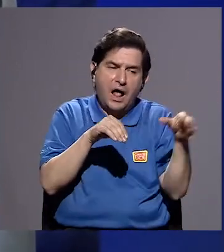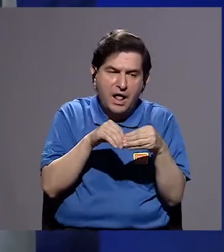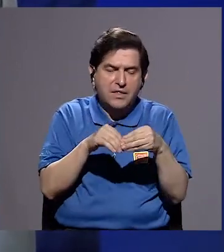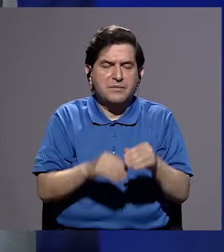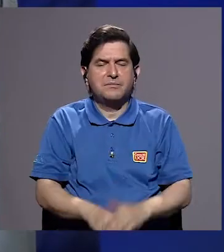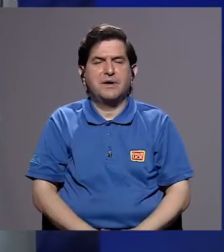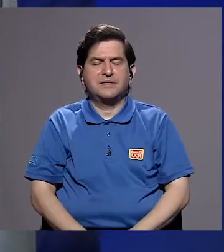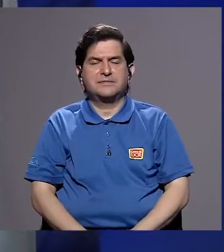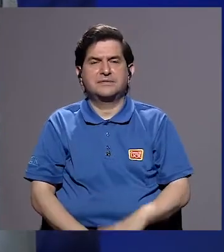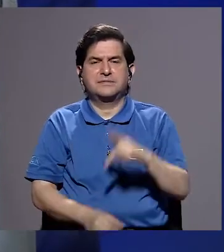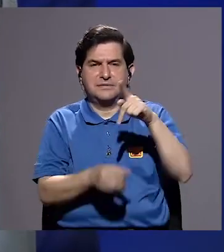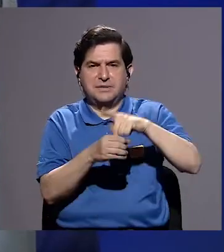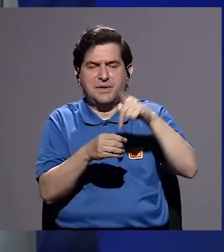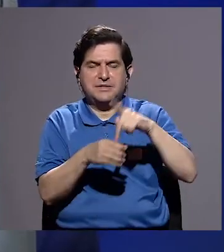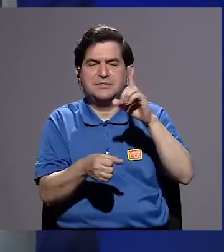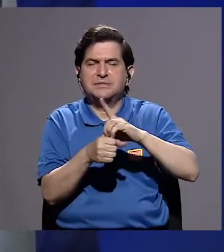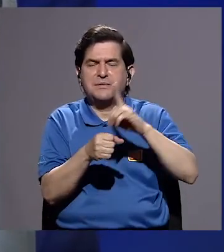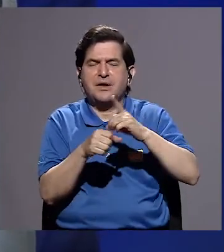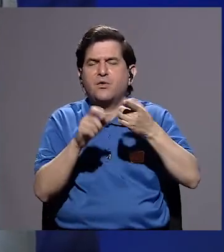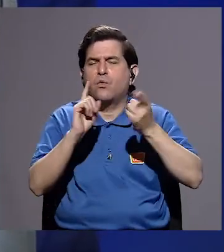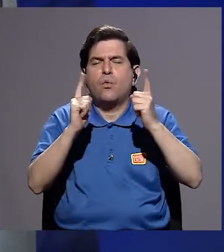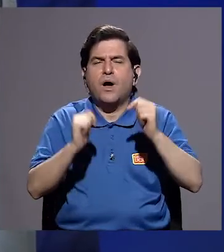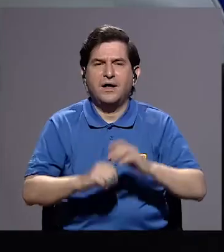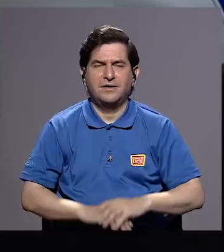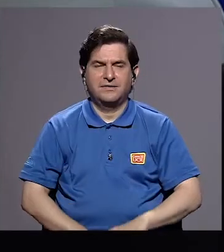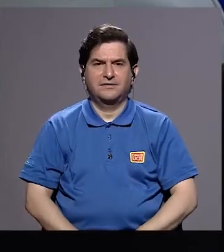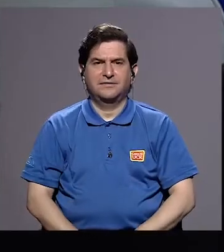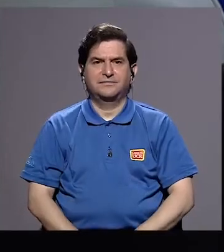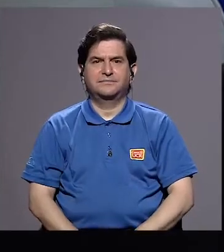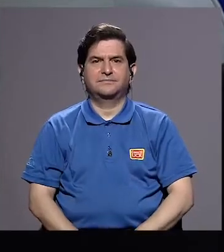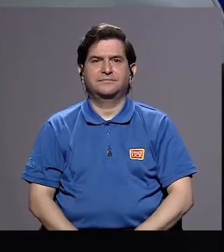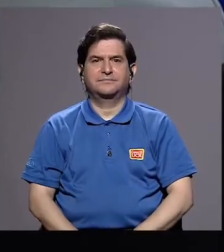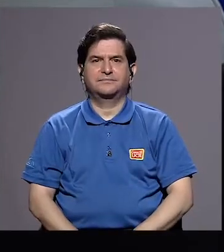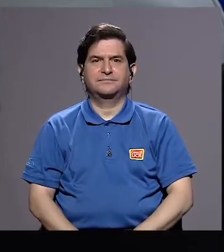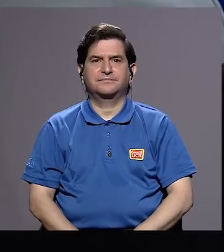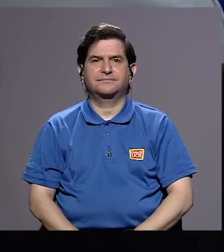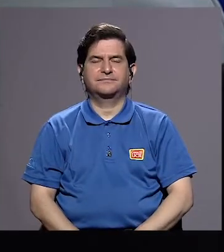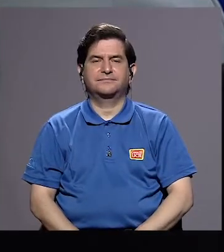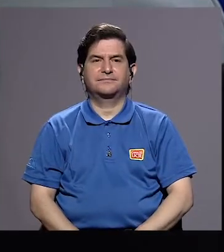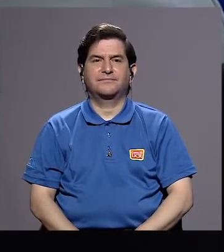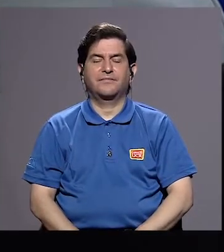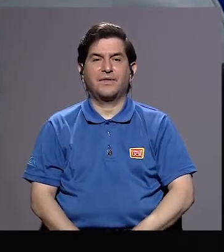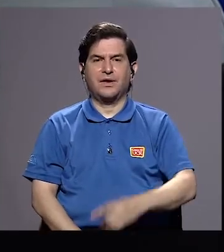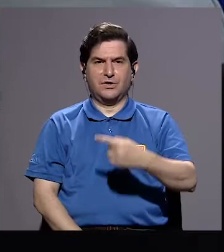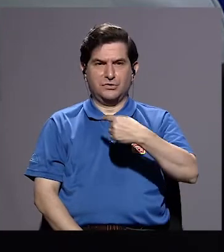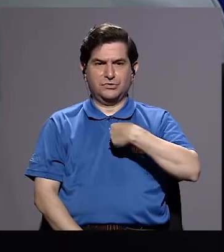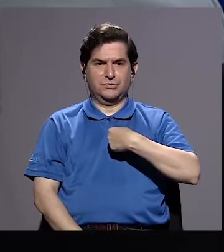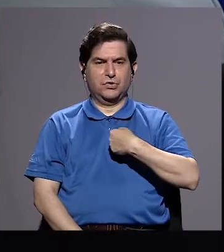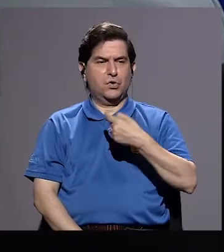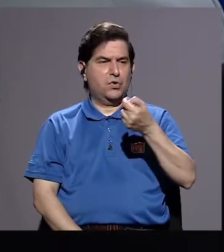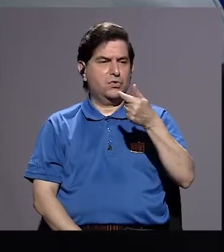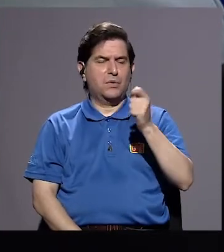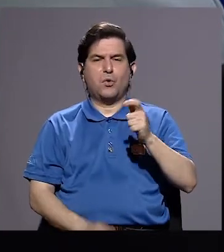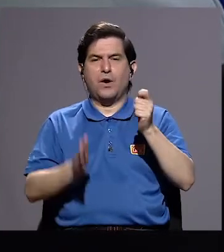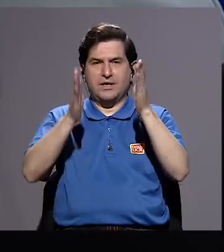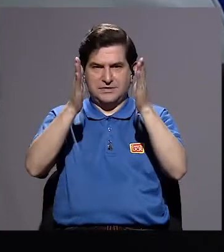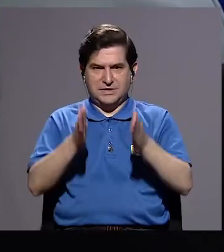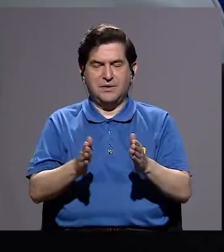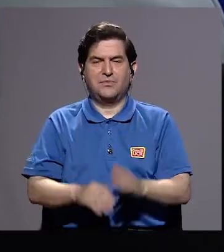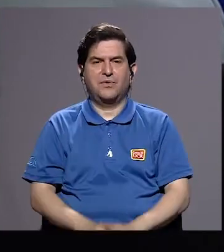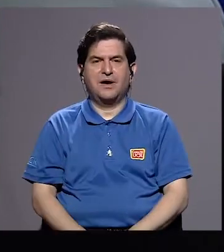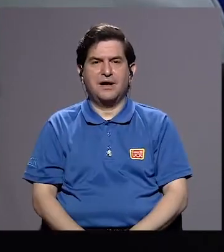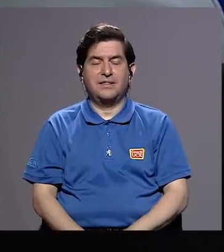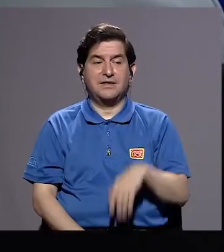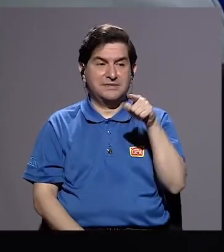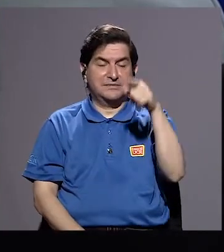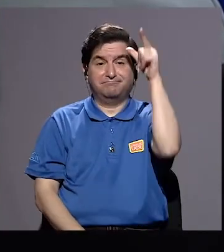del ejercicio en la diputación? Bueno, yo era una de las pocas abogadas